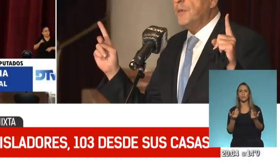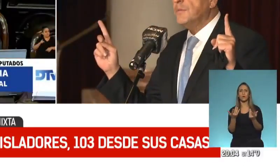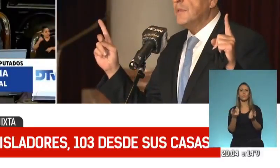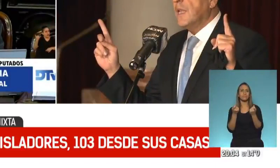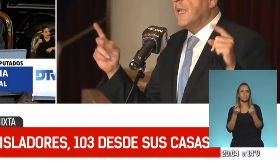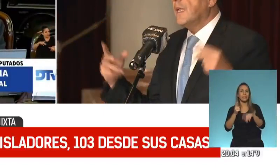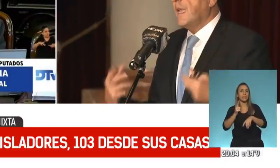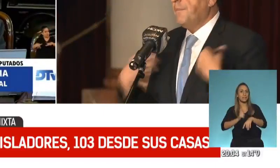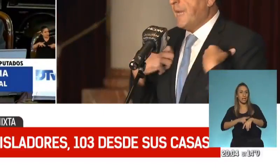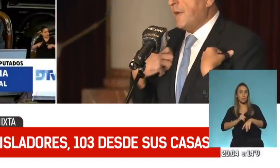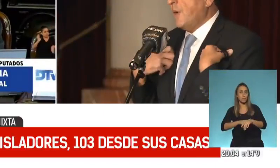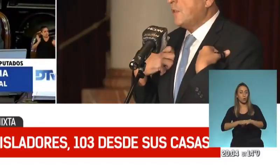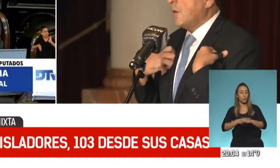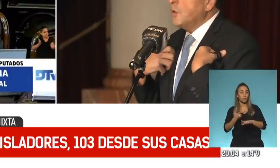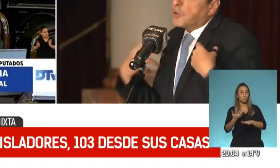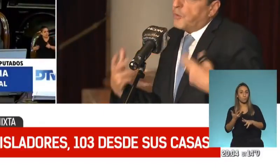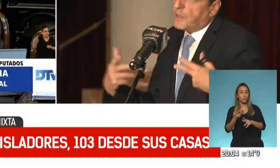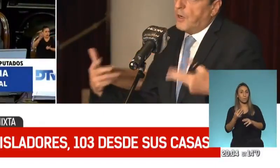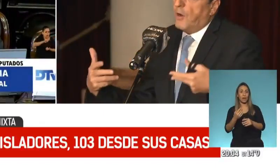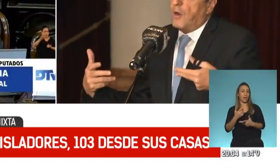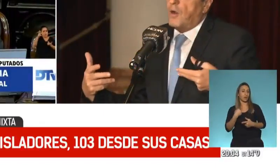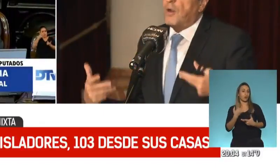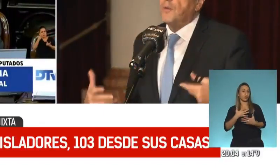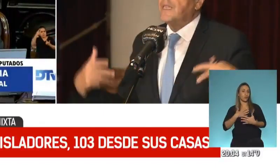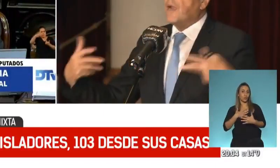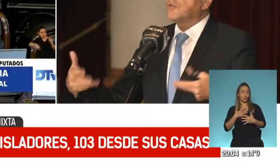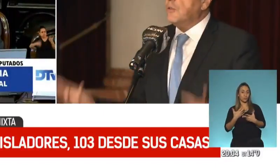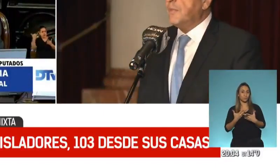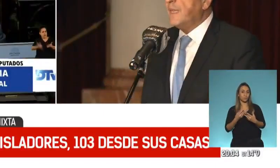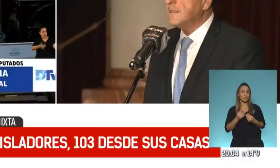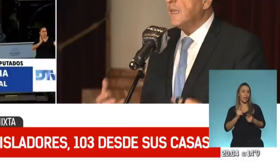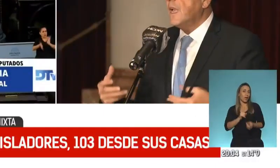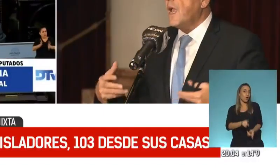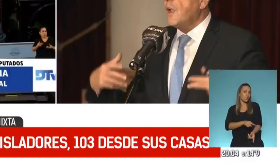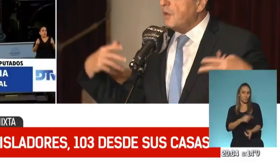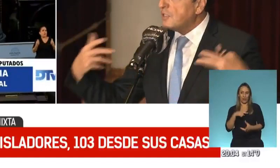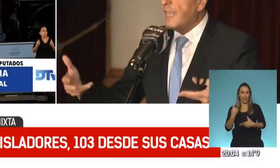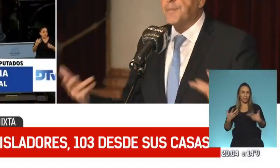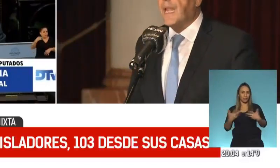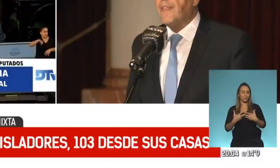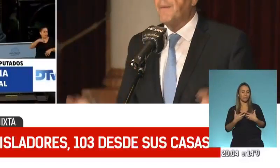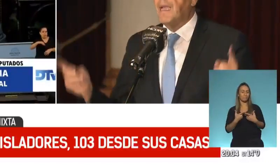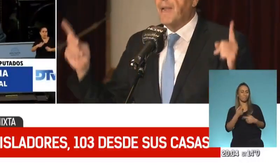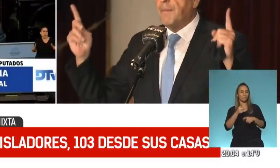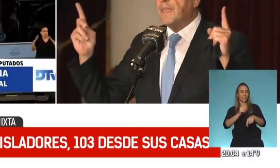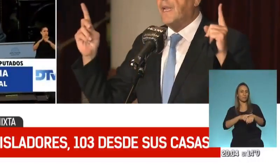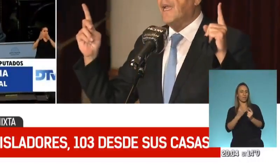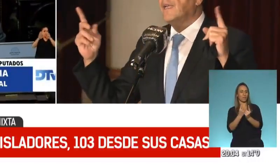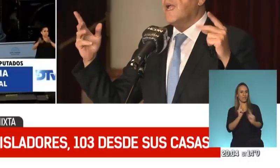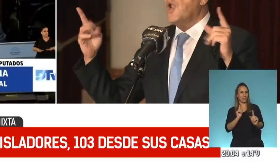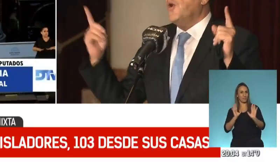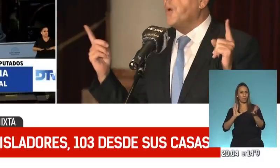tiempo que para nuestro gusto y nuestras costumbres no se adapta a la dinámica